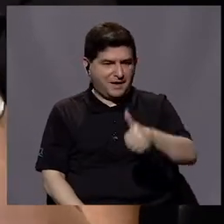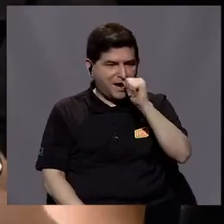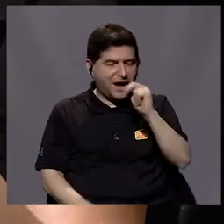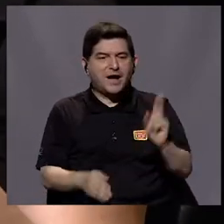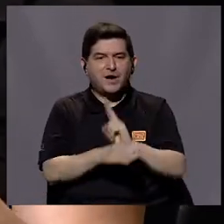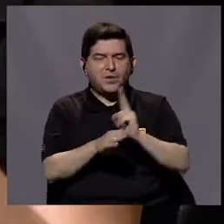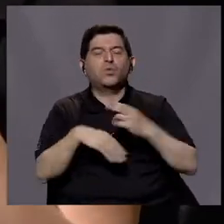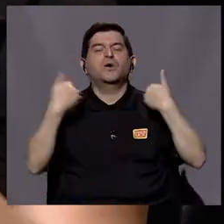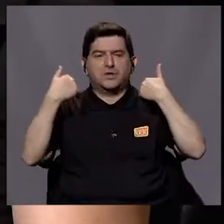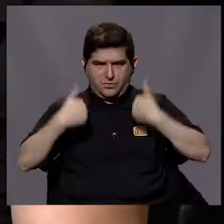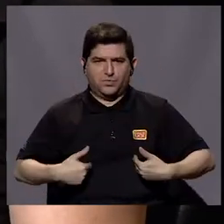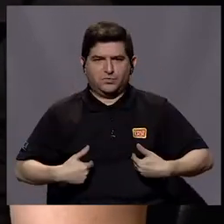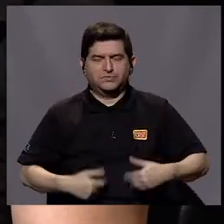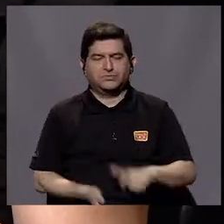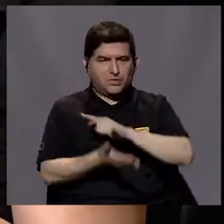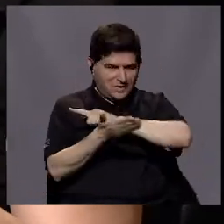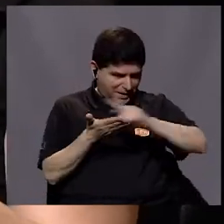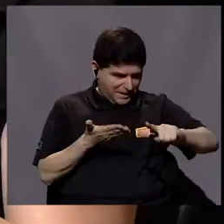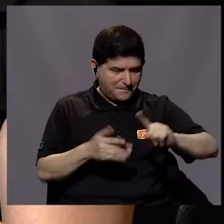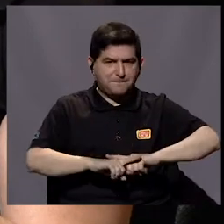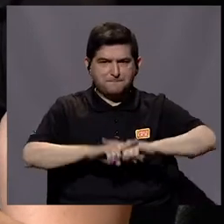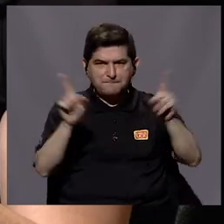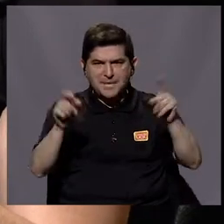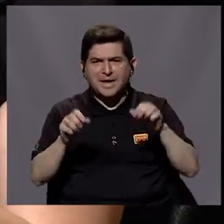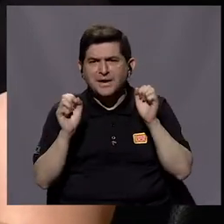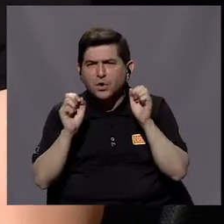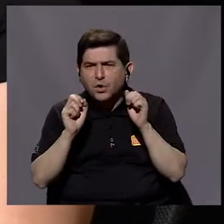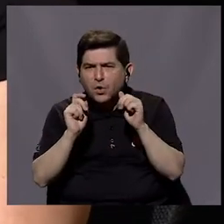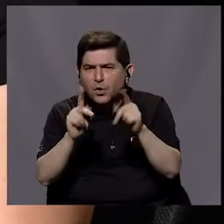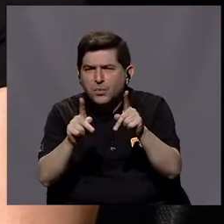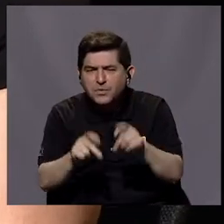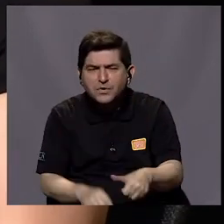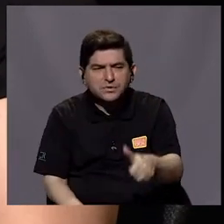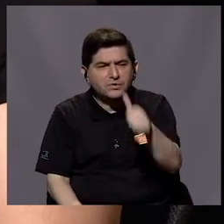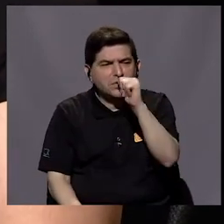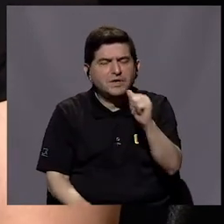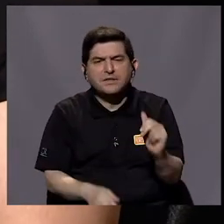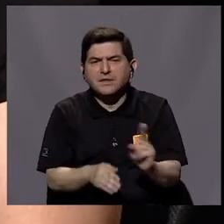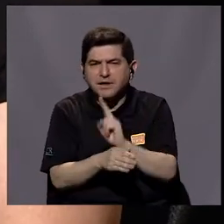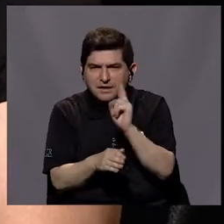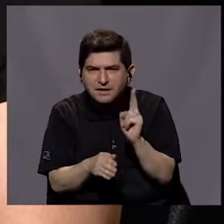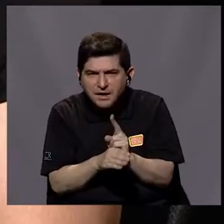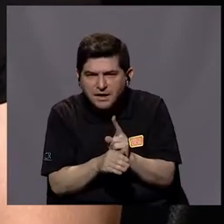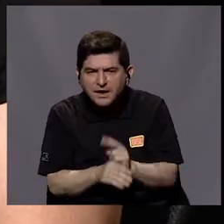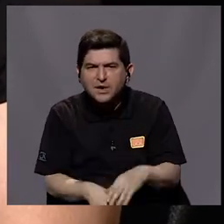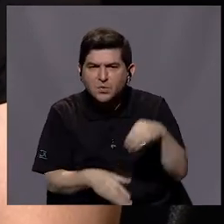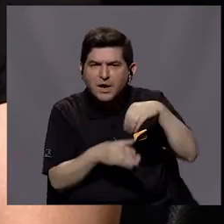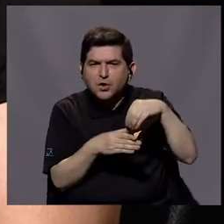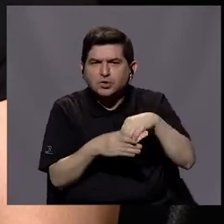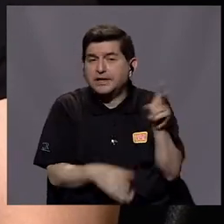ya el agua es de consumo humano, es potable. Pero entonces, cabe la posibilidad de que el agua que tomamos contenga virus